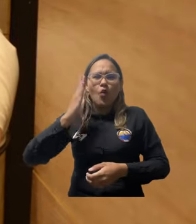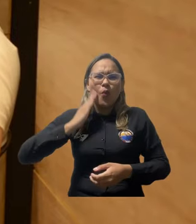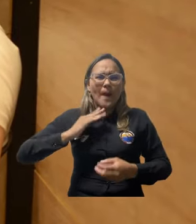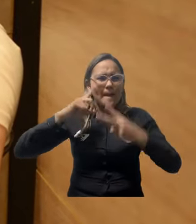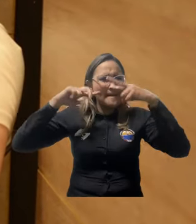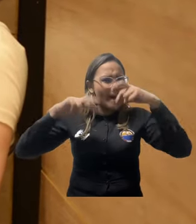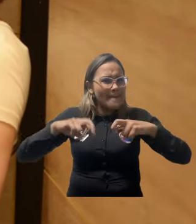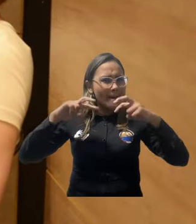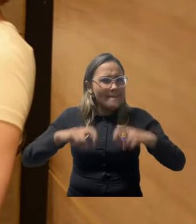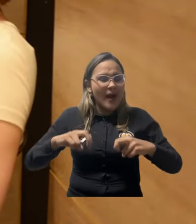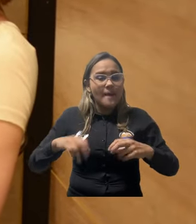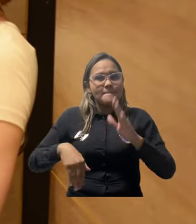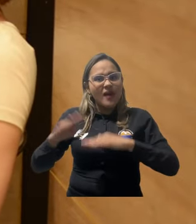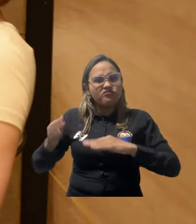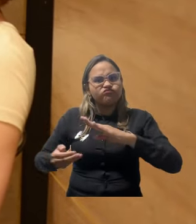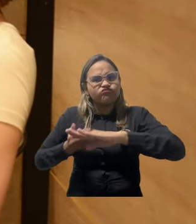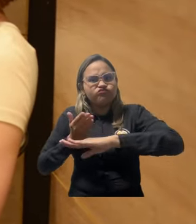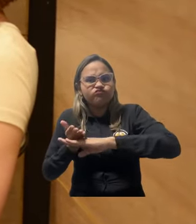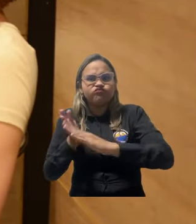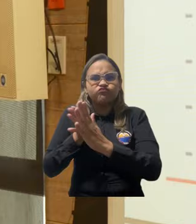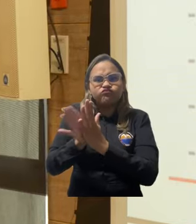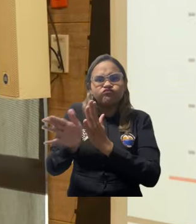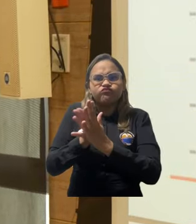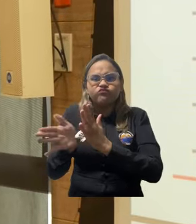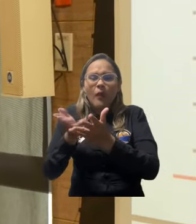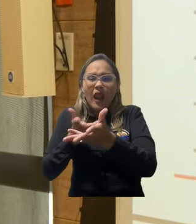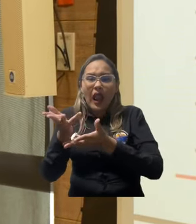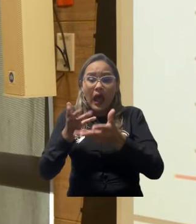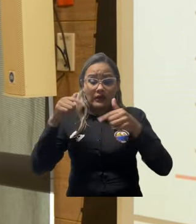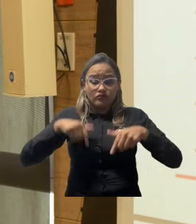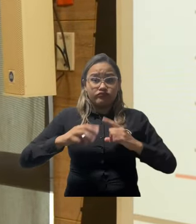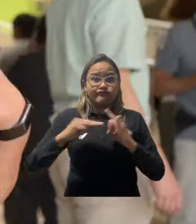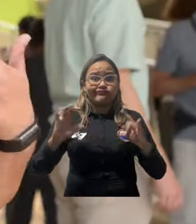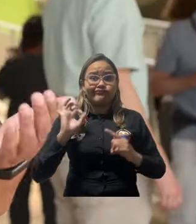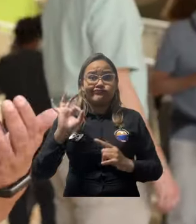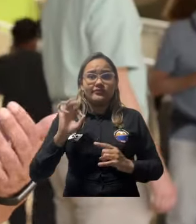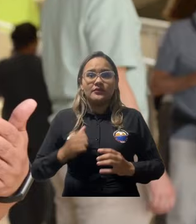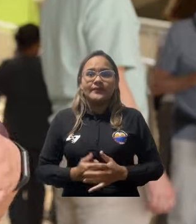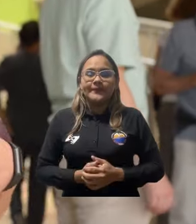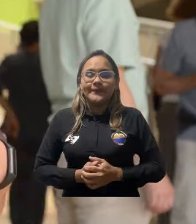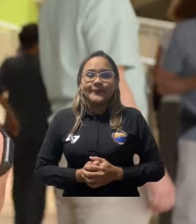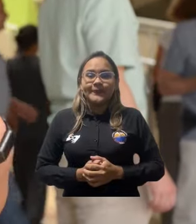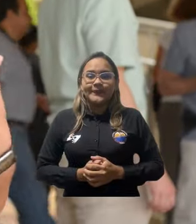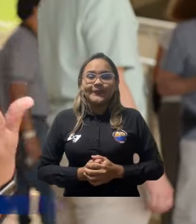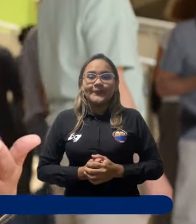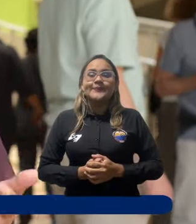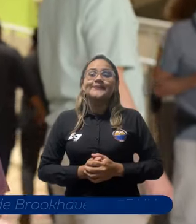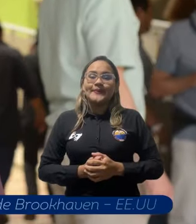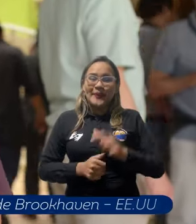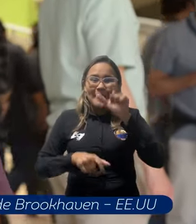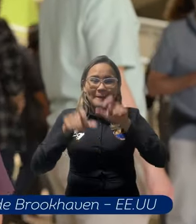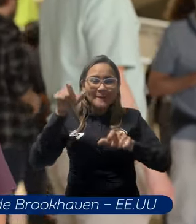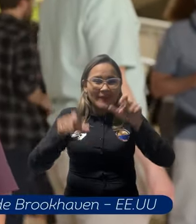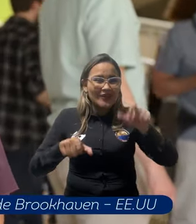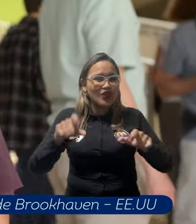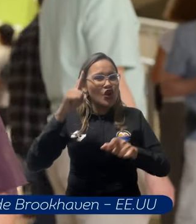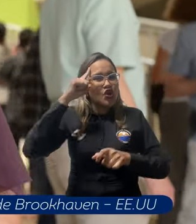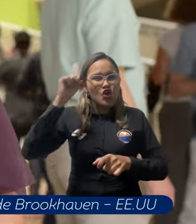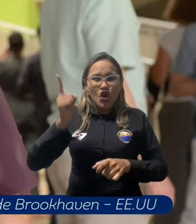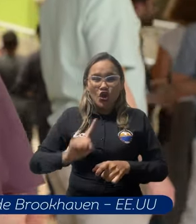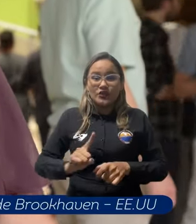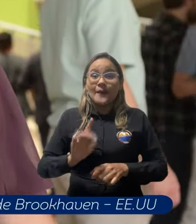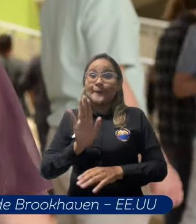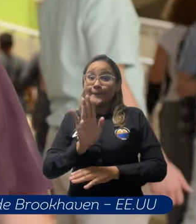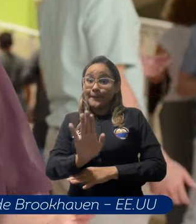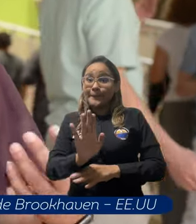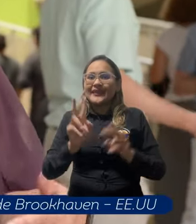junto con esta prestigiosa universidad en la que nos encontramos. Las personas seguramente no saben, pero